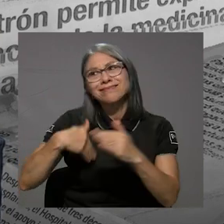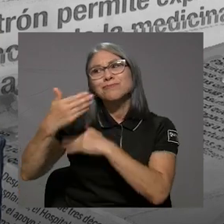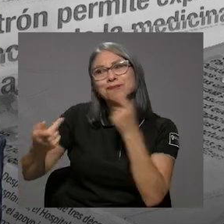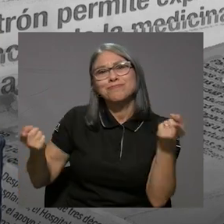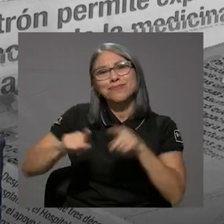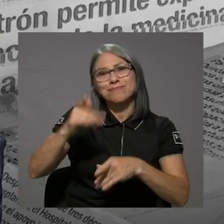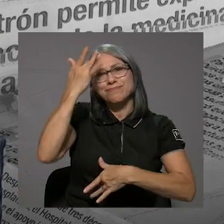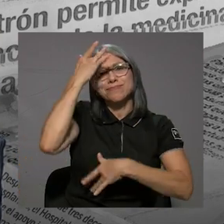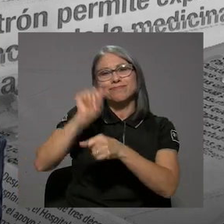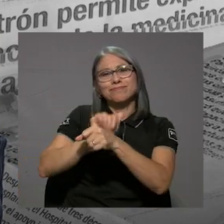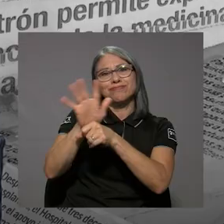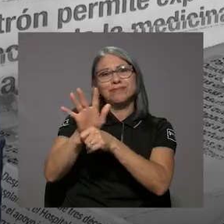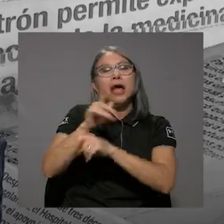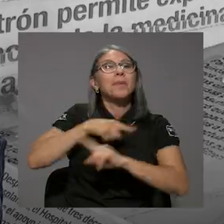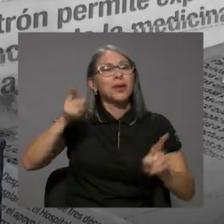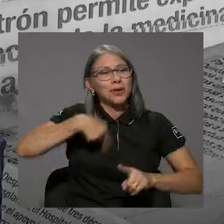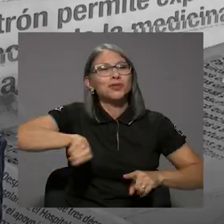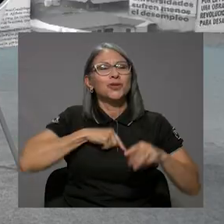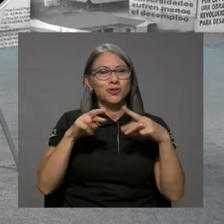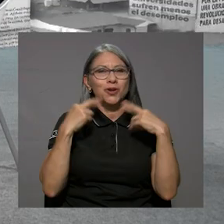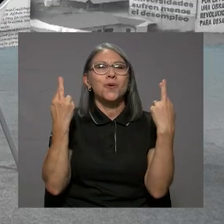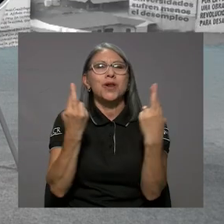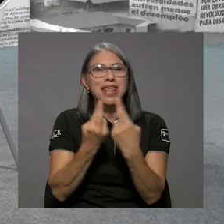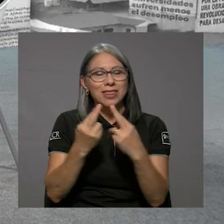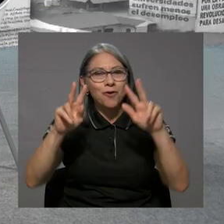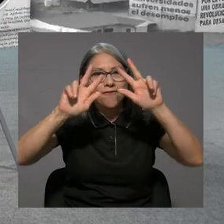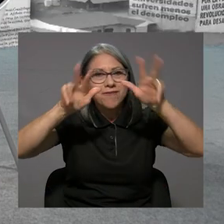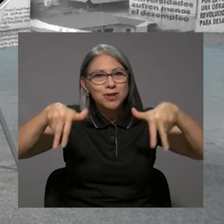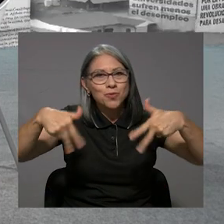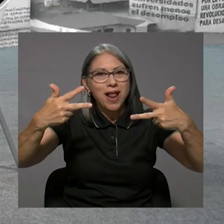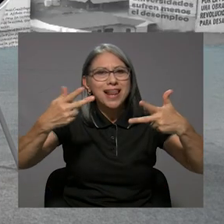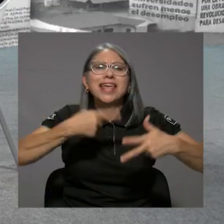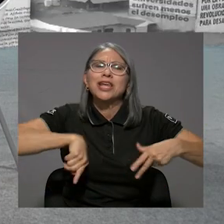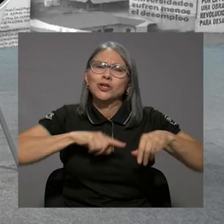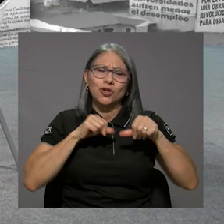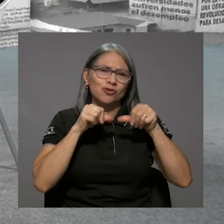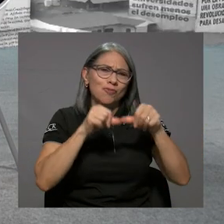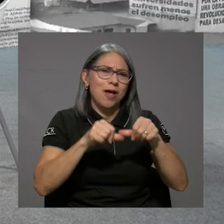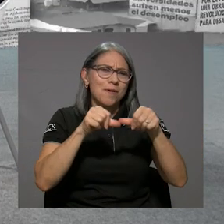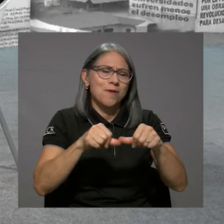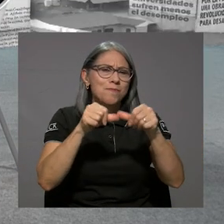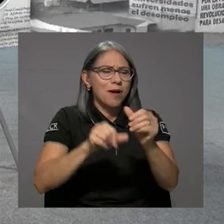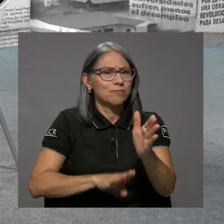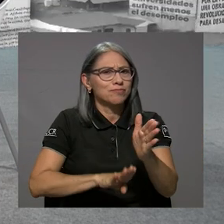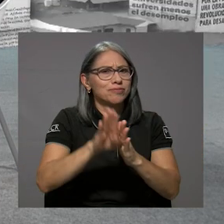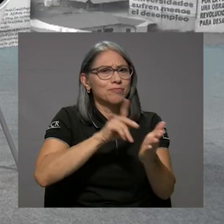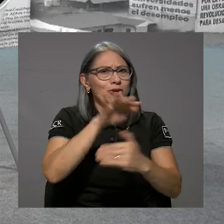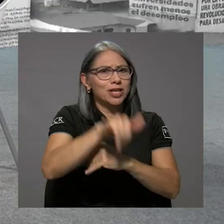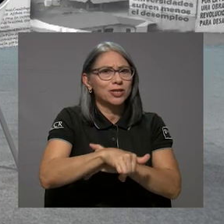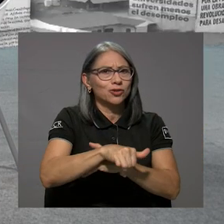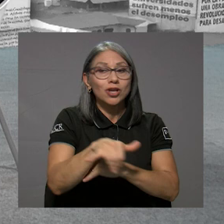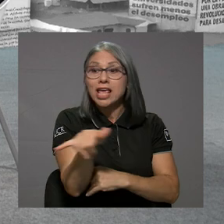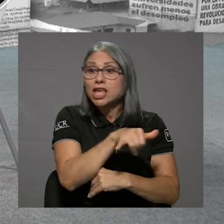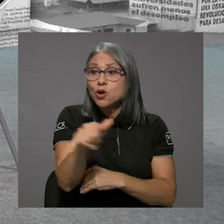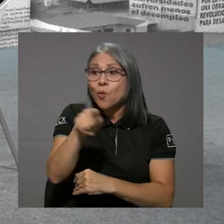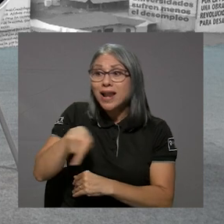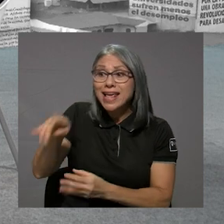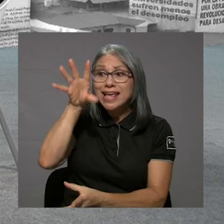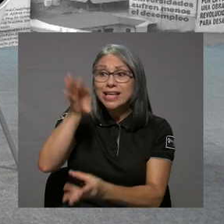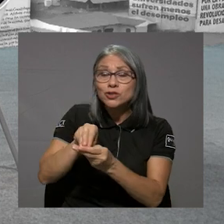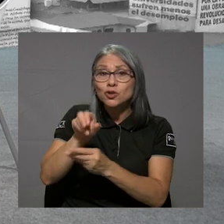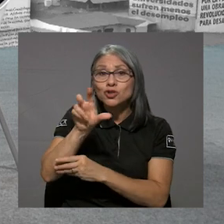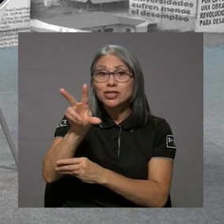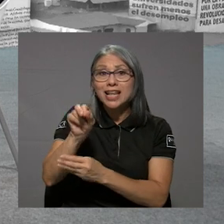manera nos seguíamos reuniendo virtualmente y seguíamos dándole avance a cada uno de los proyectos. Igual estos 30 proyectos,